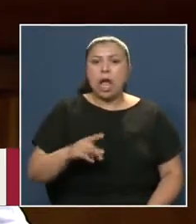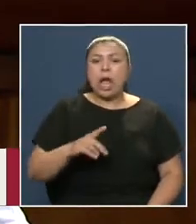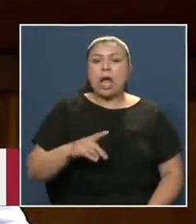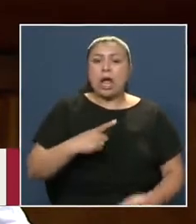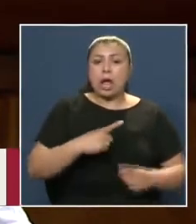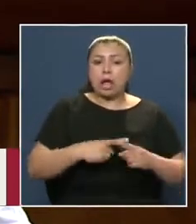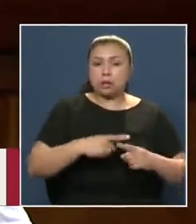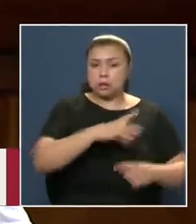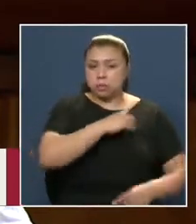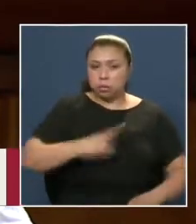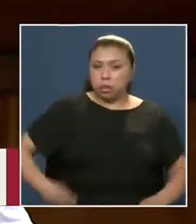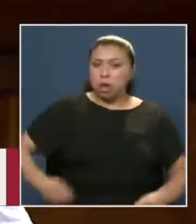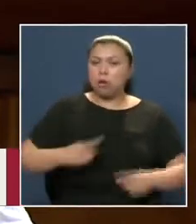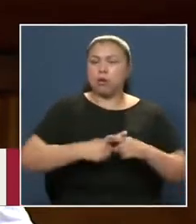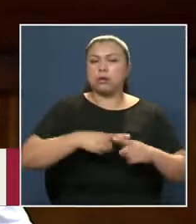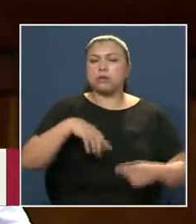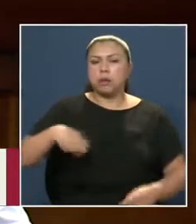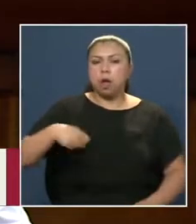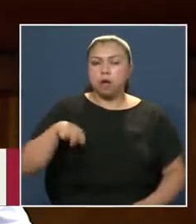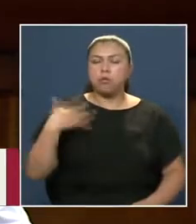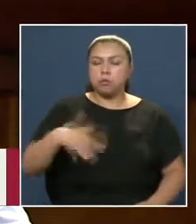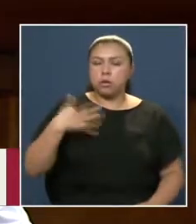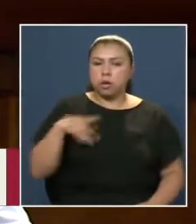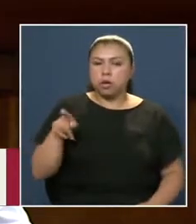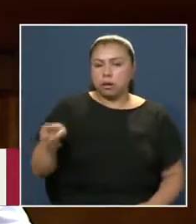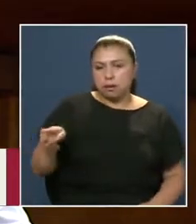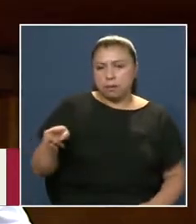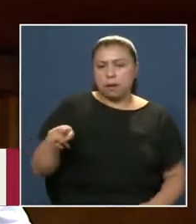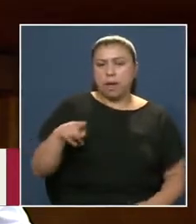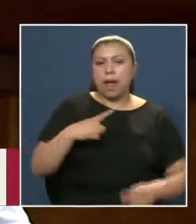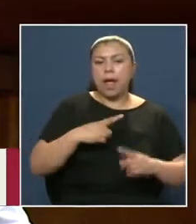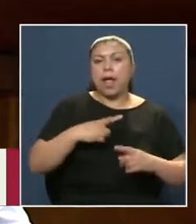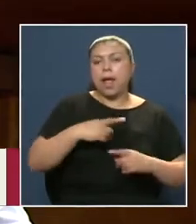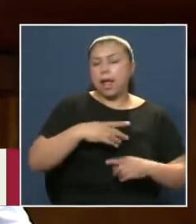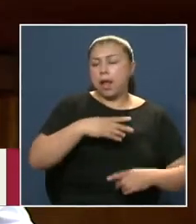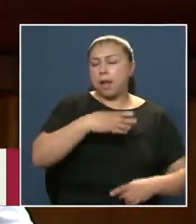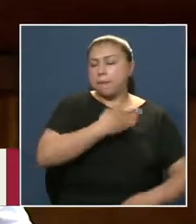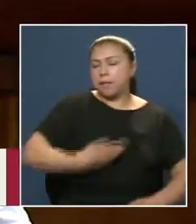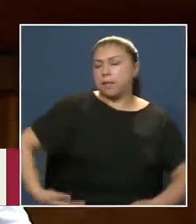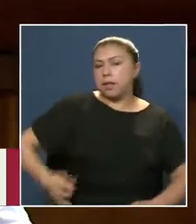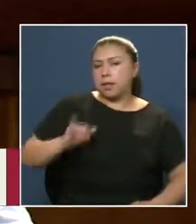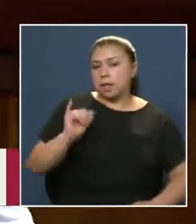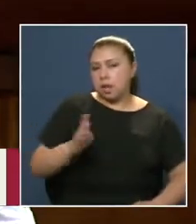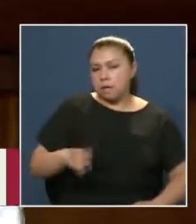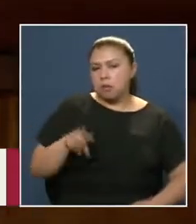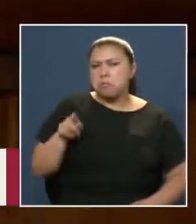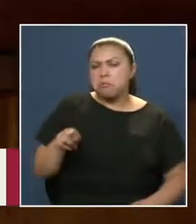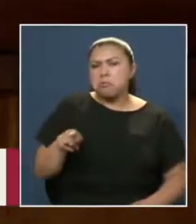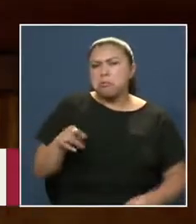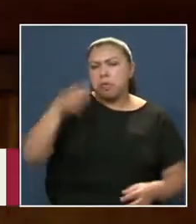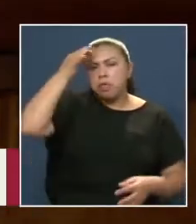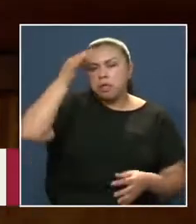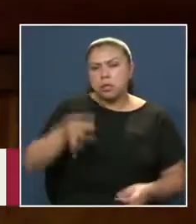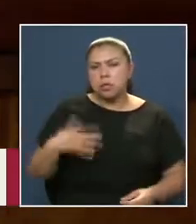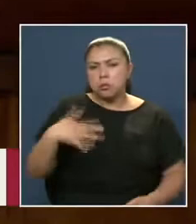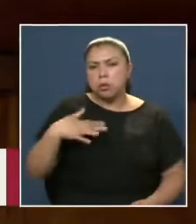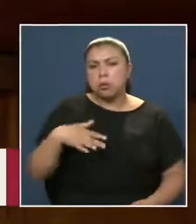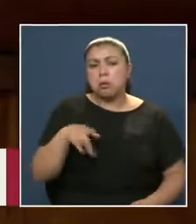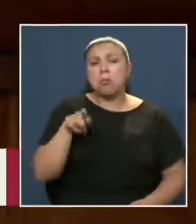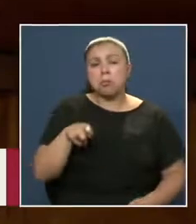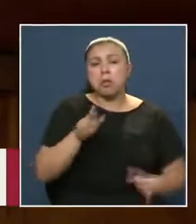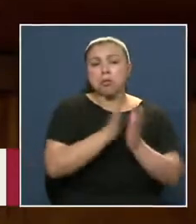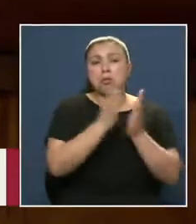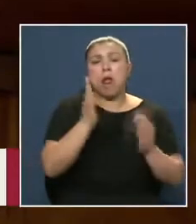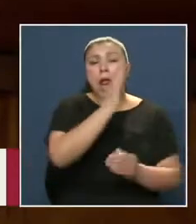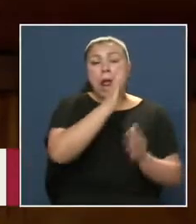convencimiento Del presidente Ibáñez Para que tomara Esa decisión Estratégica De hecho La biblioteca Del Congreso